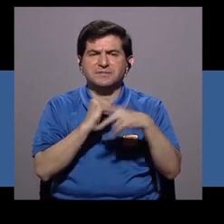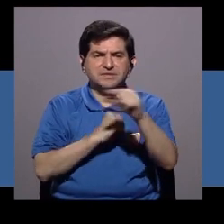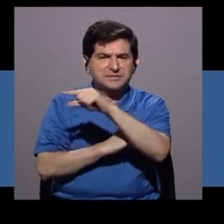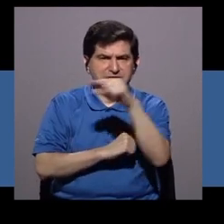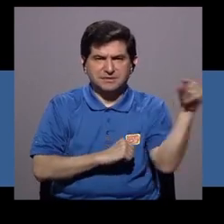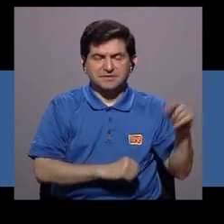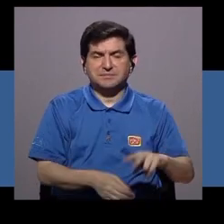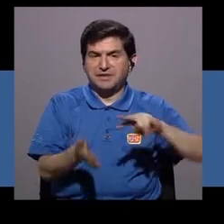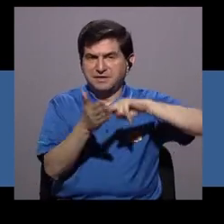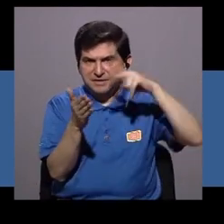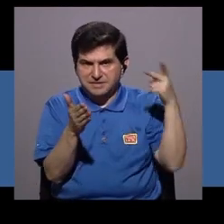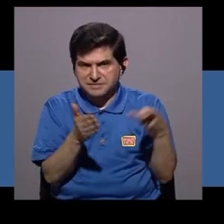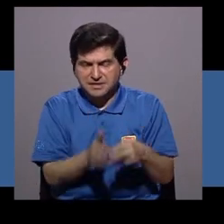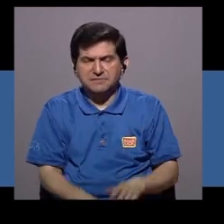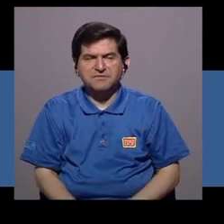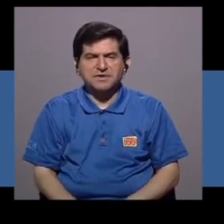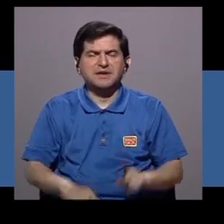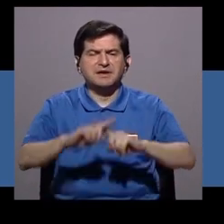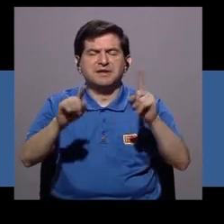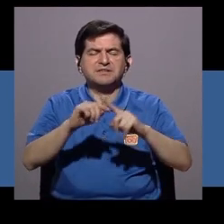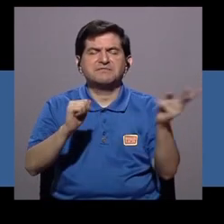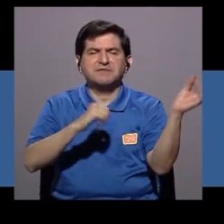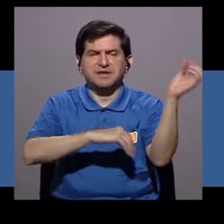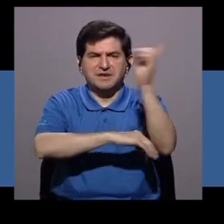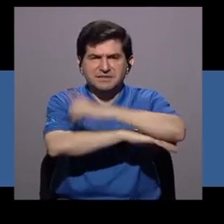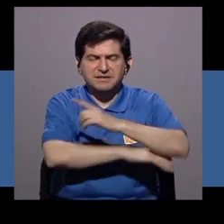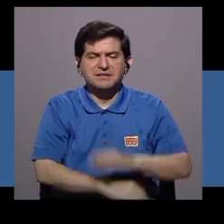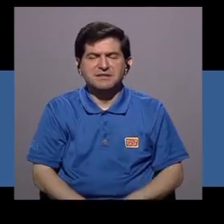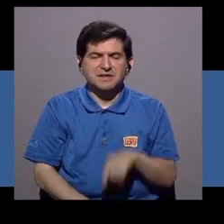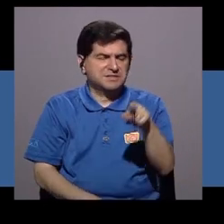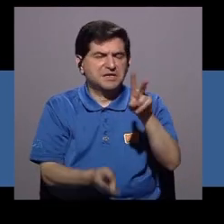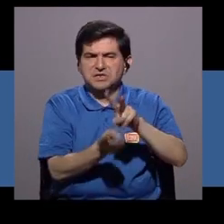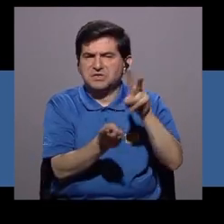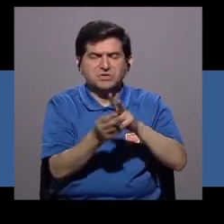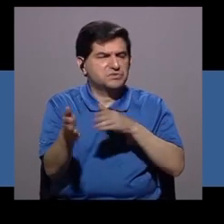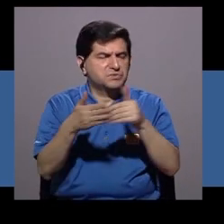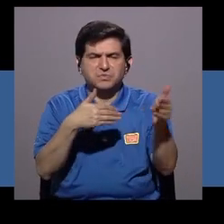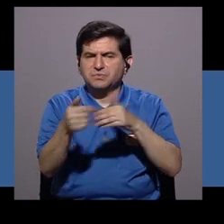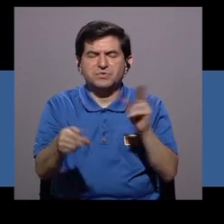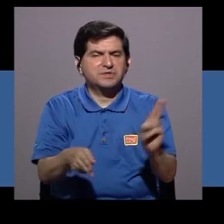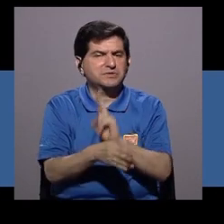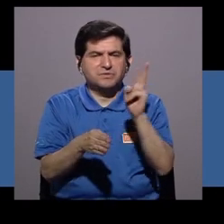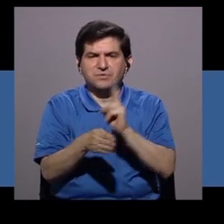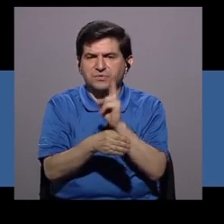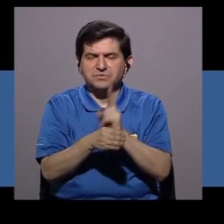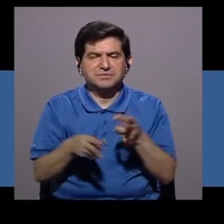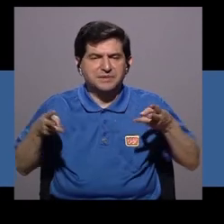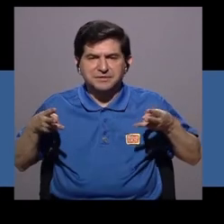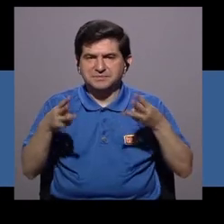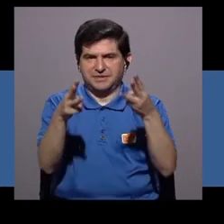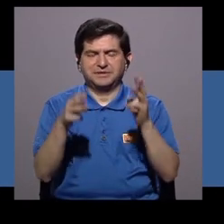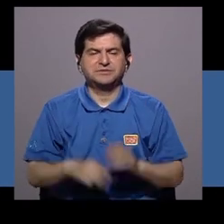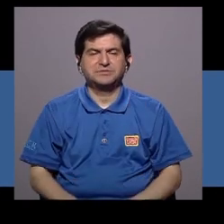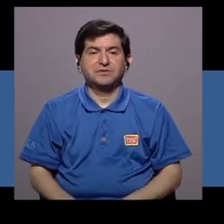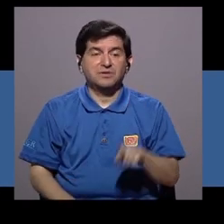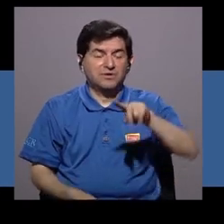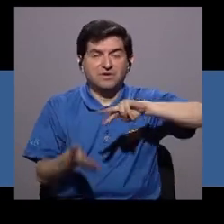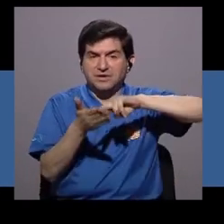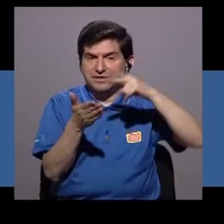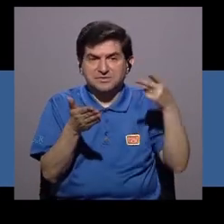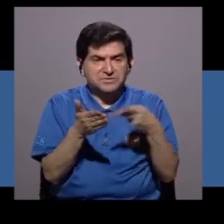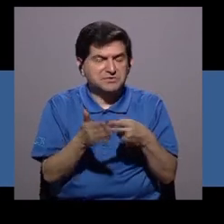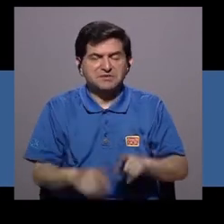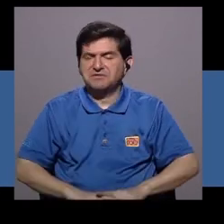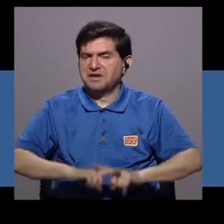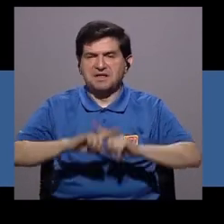muchos días de abstinencia en toda la semana, aunque no usen el método Billings, entonces eso no es... No les haría mucha diferencia. ...diferente, Ok.